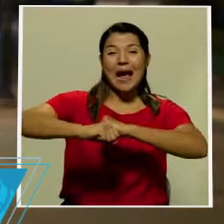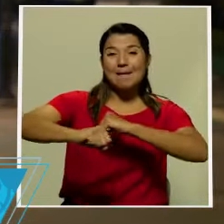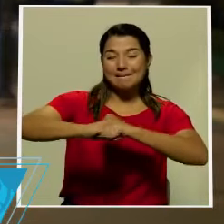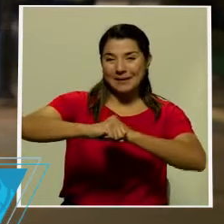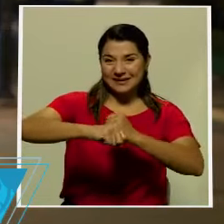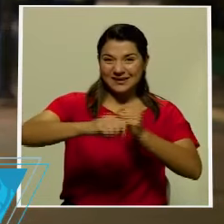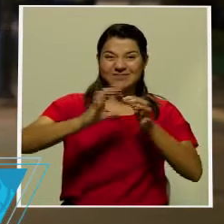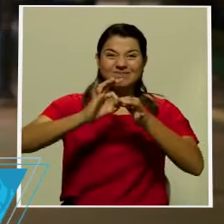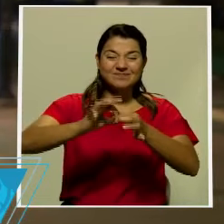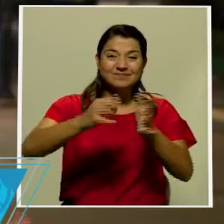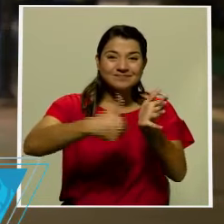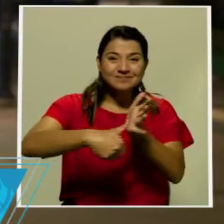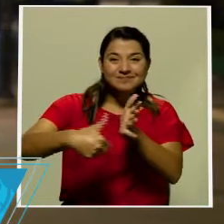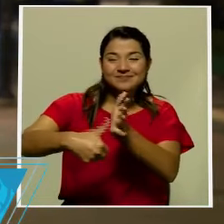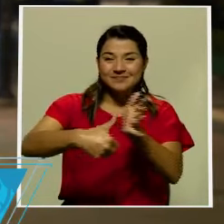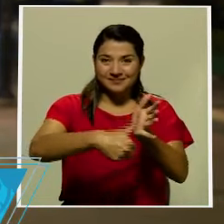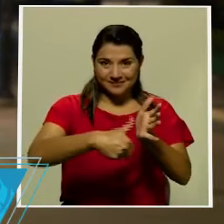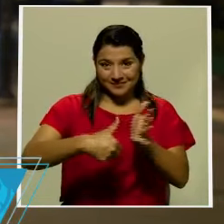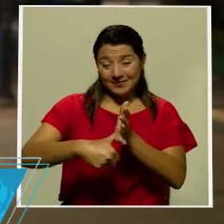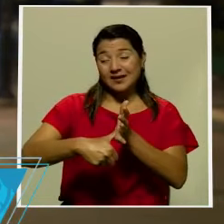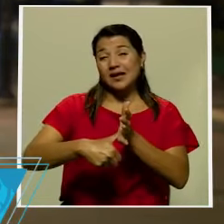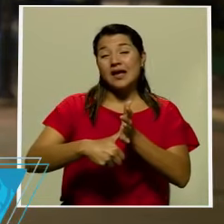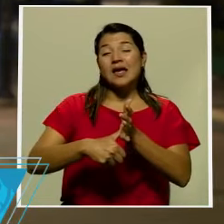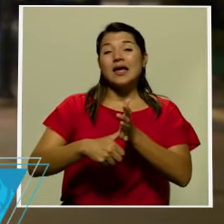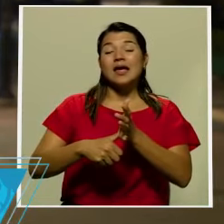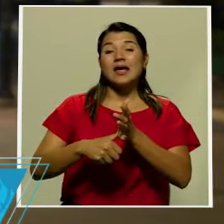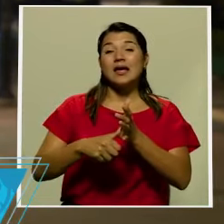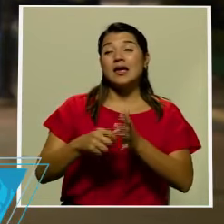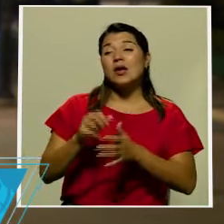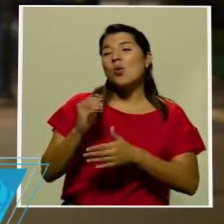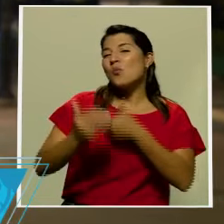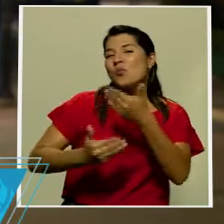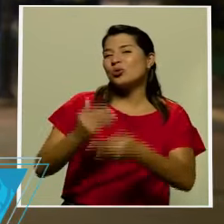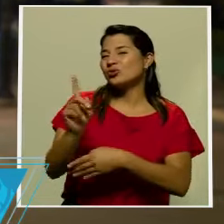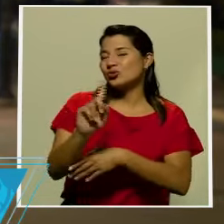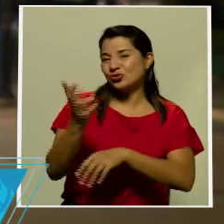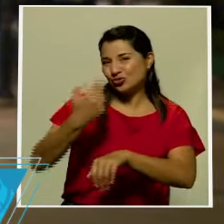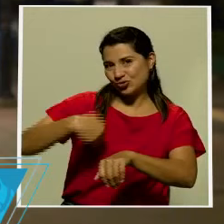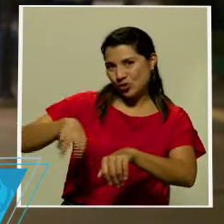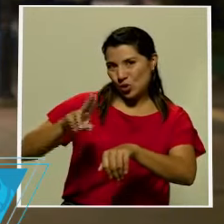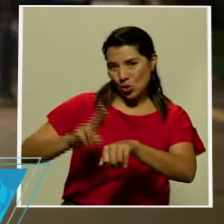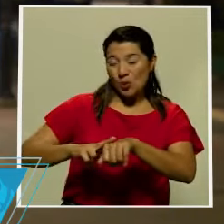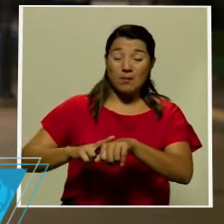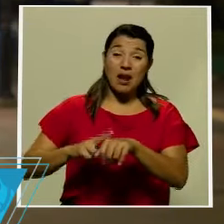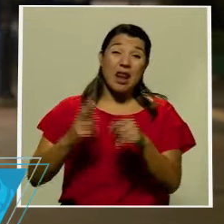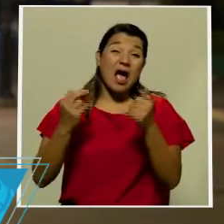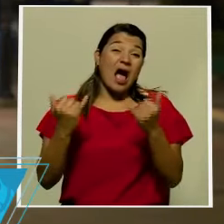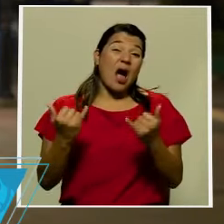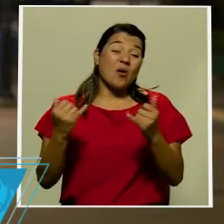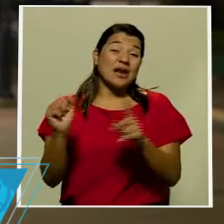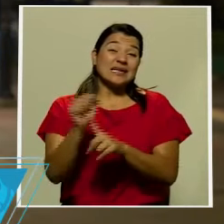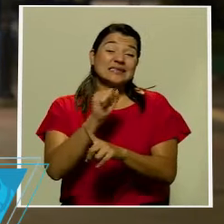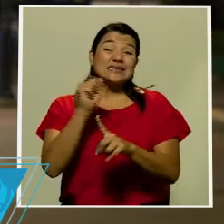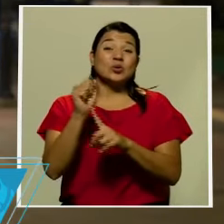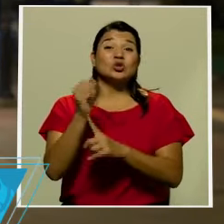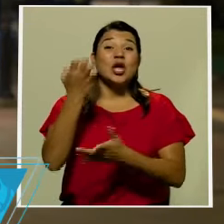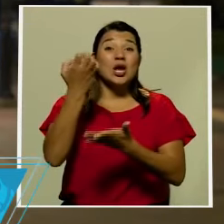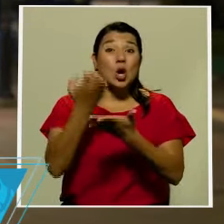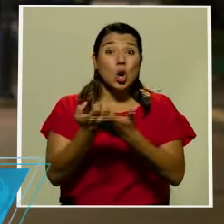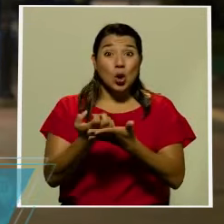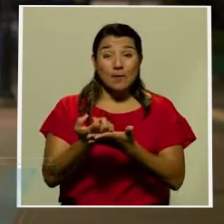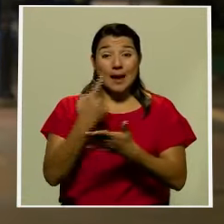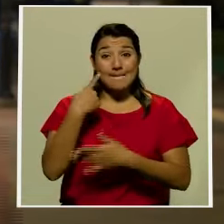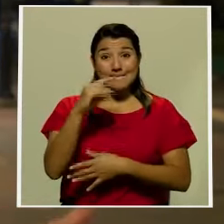vivido anteriormente sobre todo por el tema de la pandemia que ha todavía empeorado un poco más la situación económica que tenía Costa